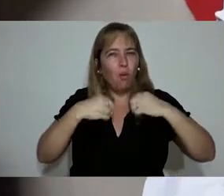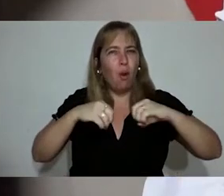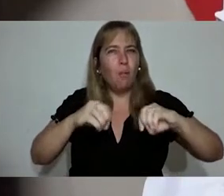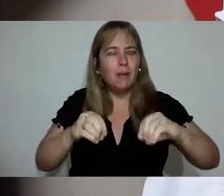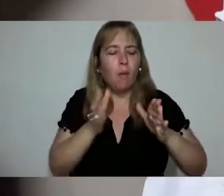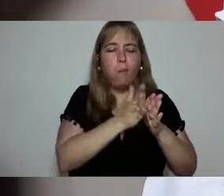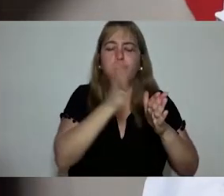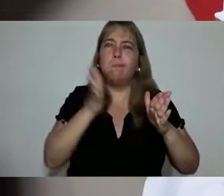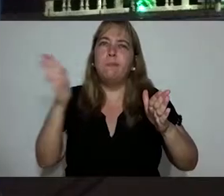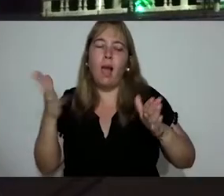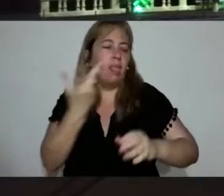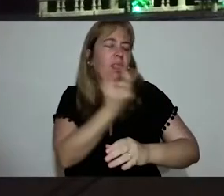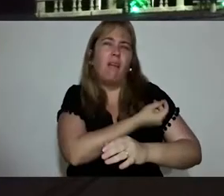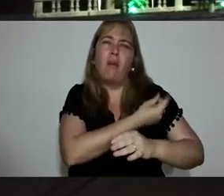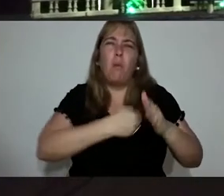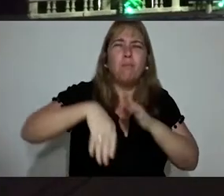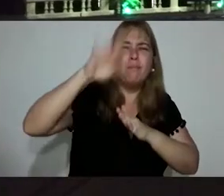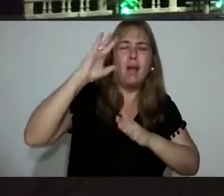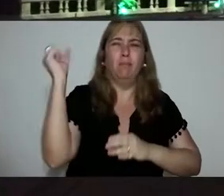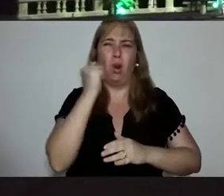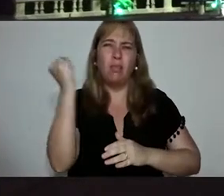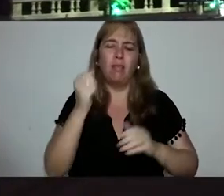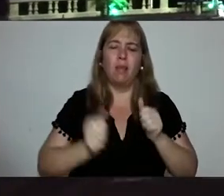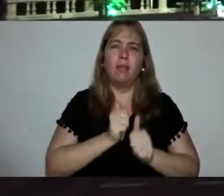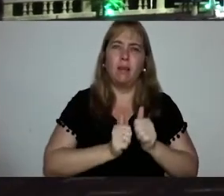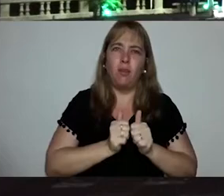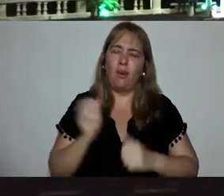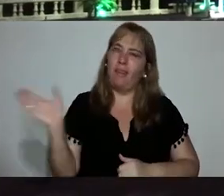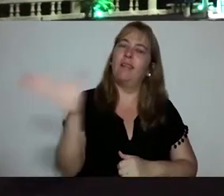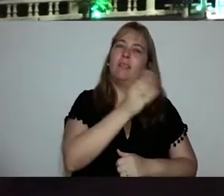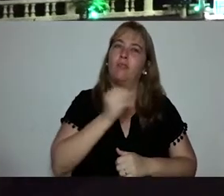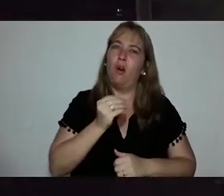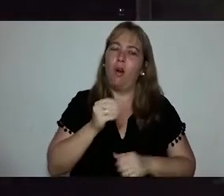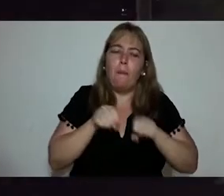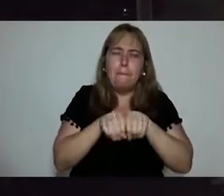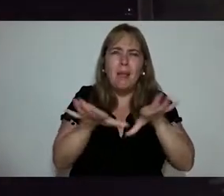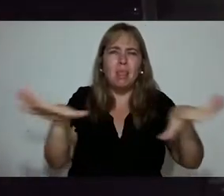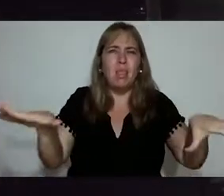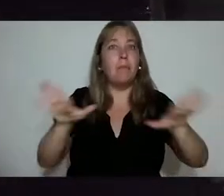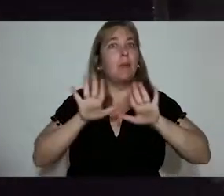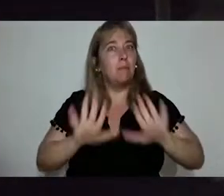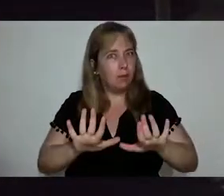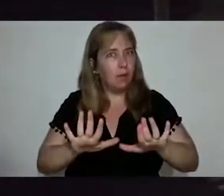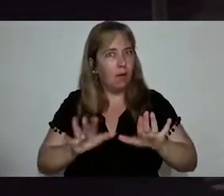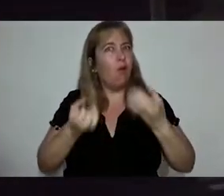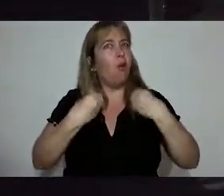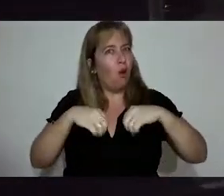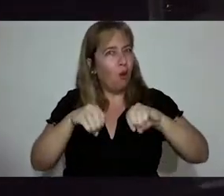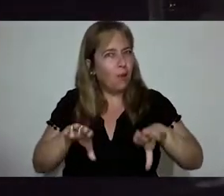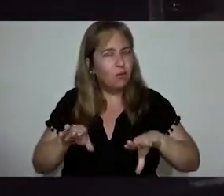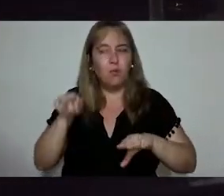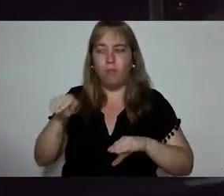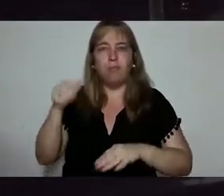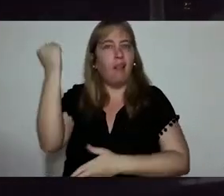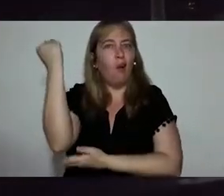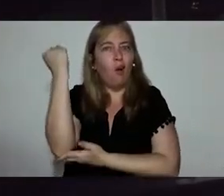el plan de vacunación más grande de la historia y lo hicimos entre todos. Frenamos la pandemia y comenzó la reactivación económica